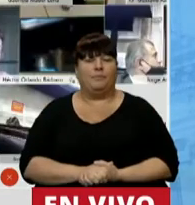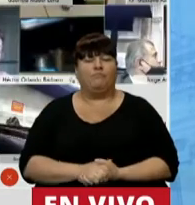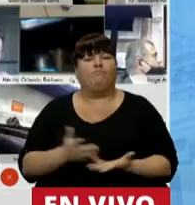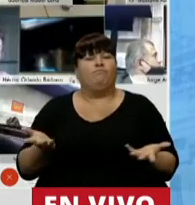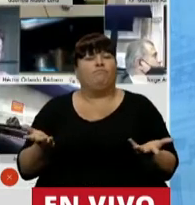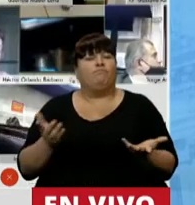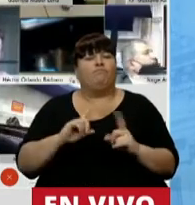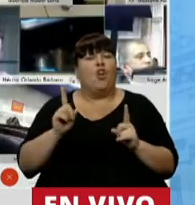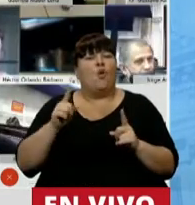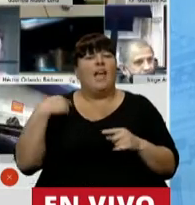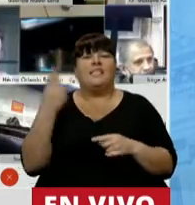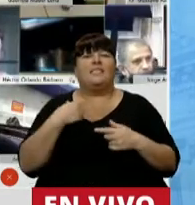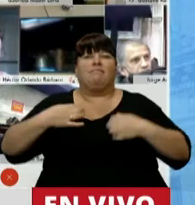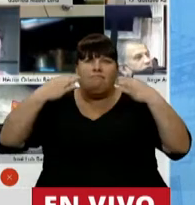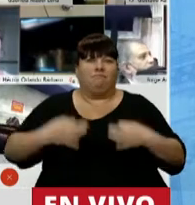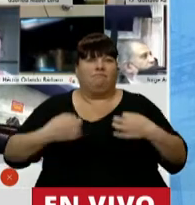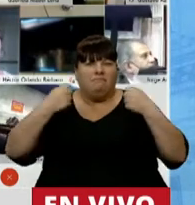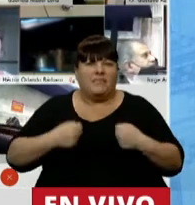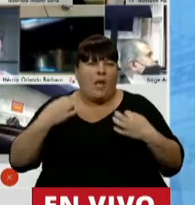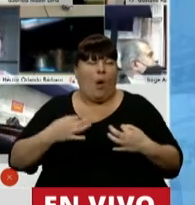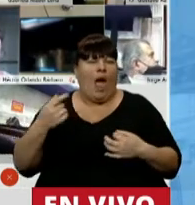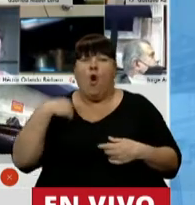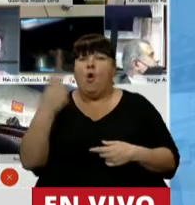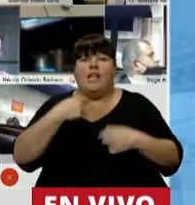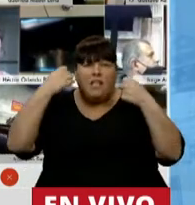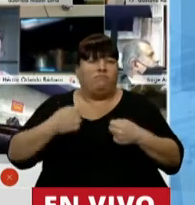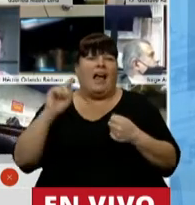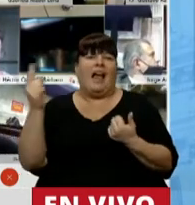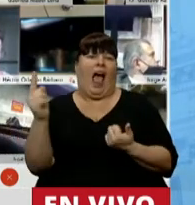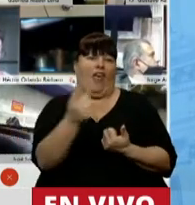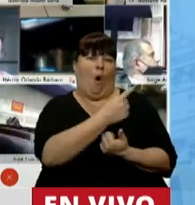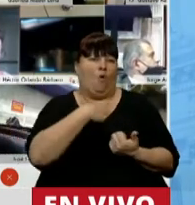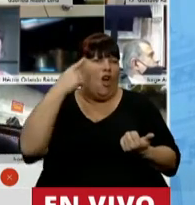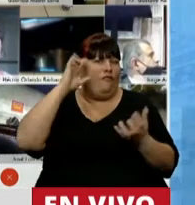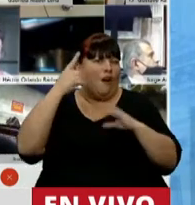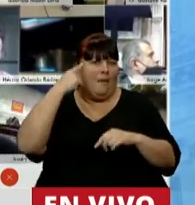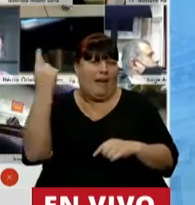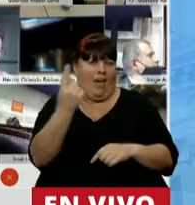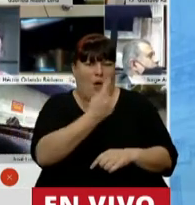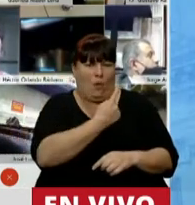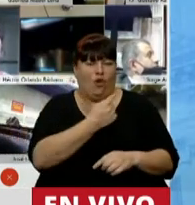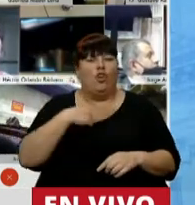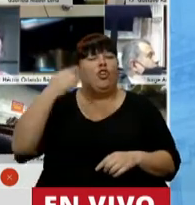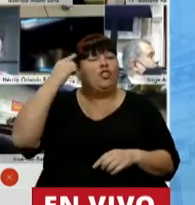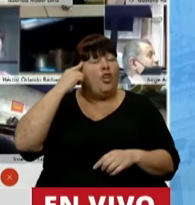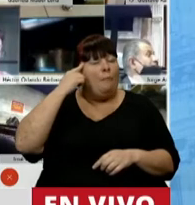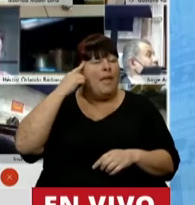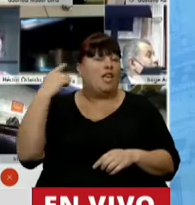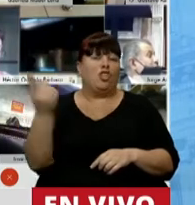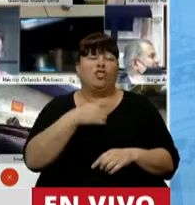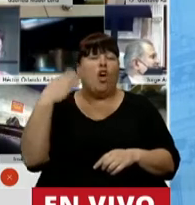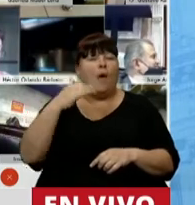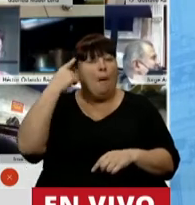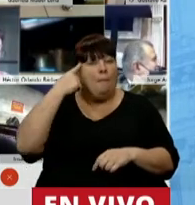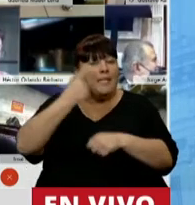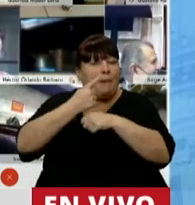dejan de ser nuestras convicciones, porque de última nuestras convicciones son individuales. Yo creo que el punto donde nos